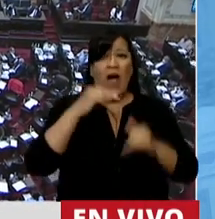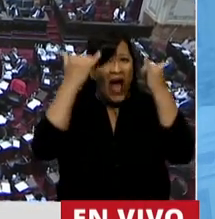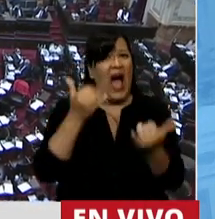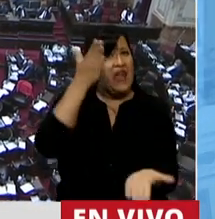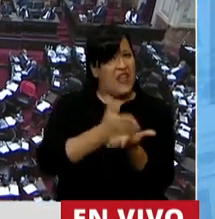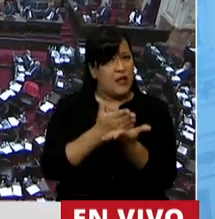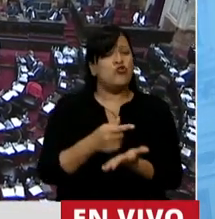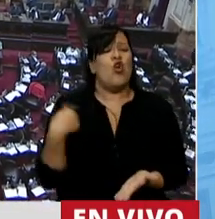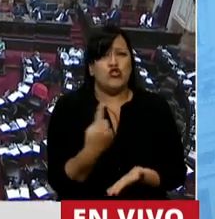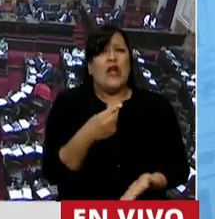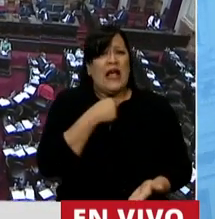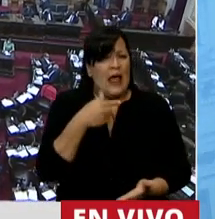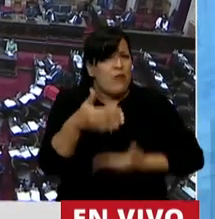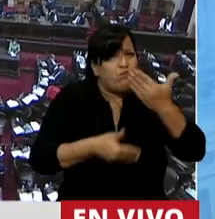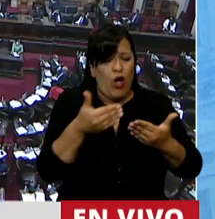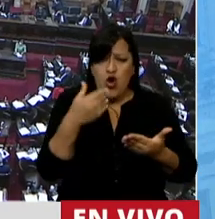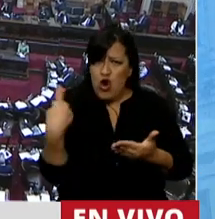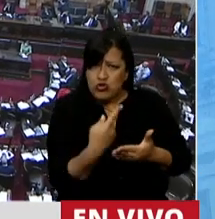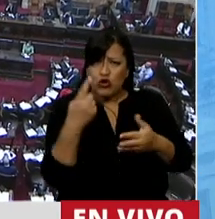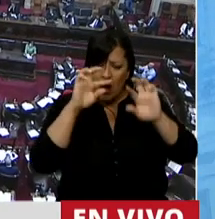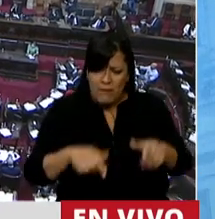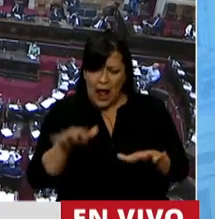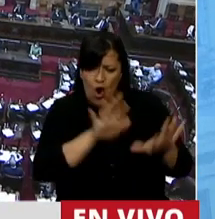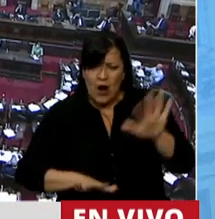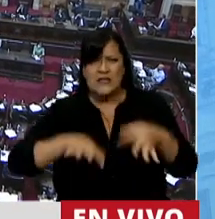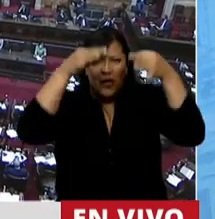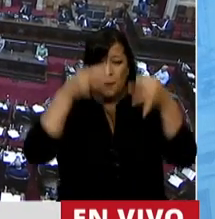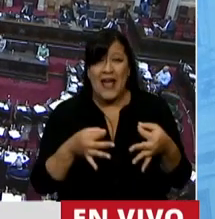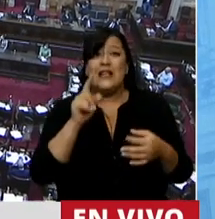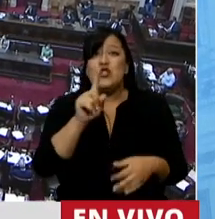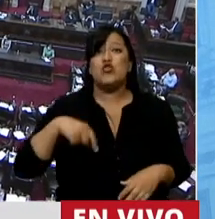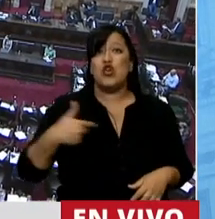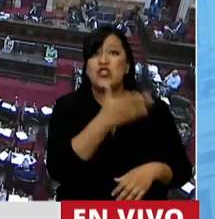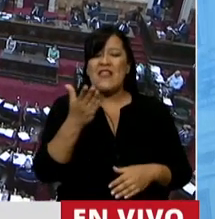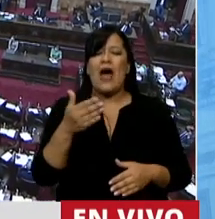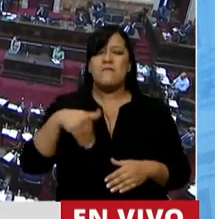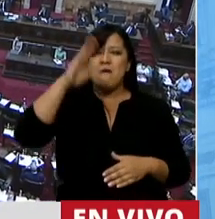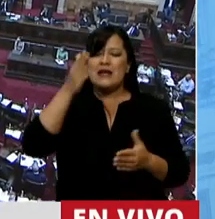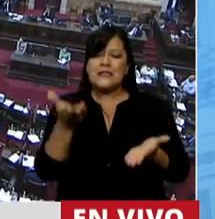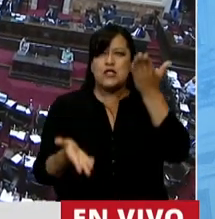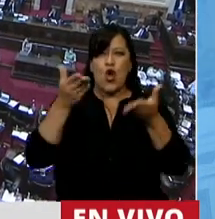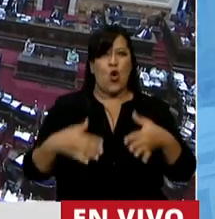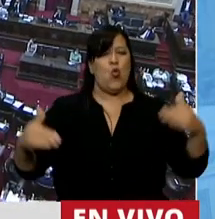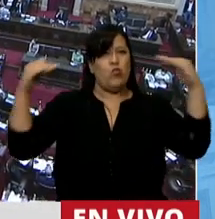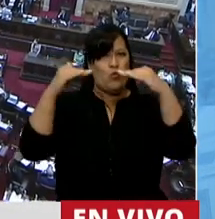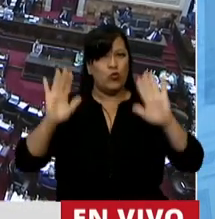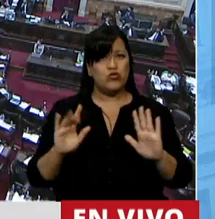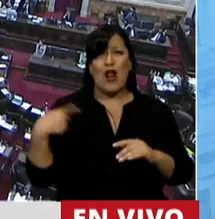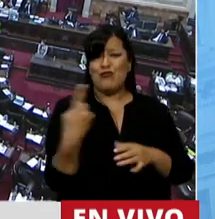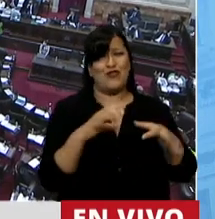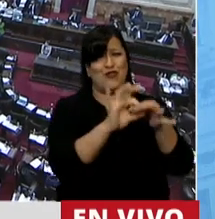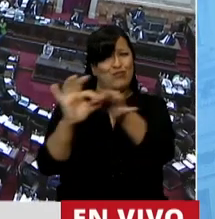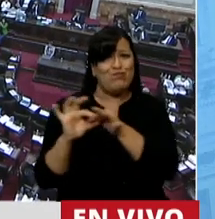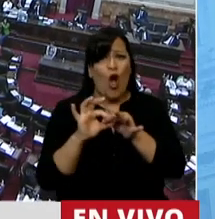queremos ejercerlos, que nos organizamos y que la sociedad es más justa y que estamos profundamente unidas,